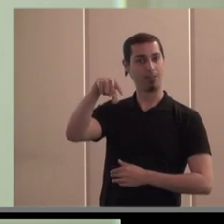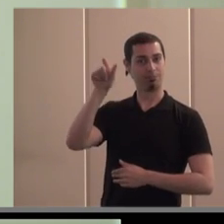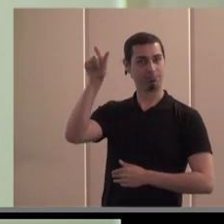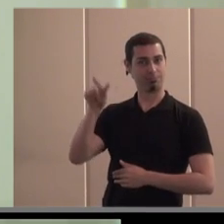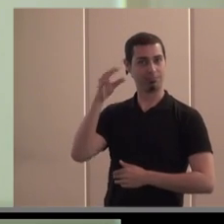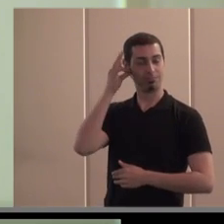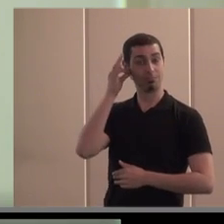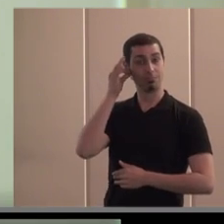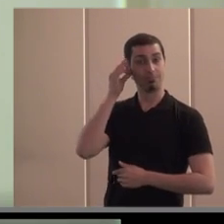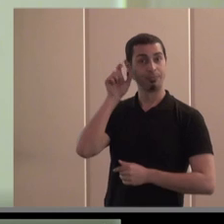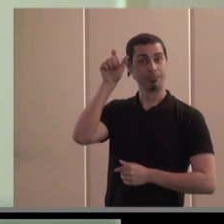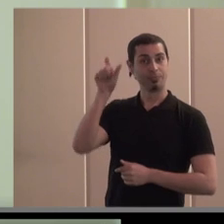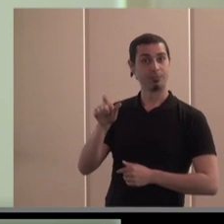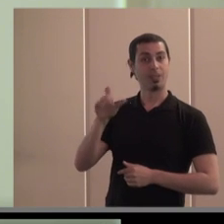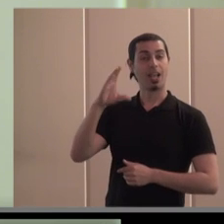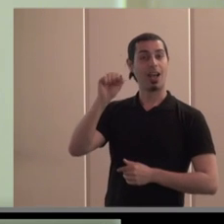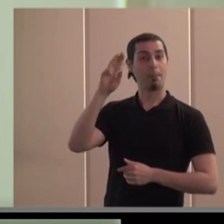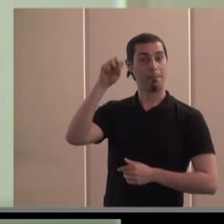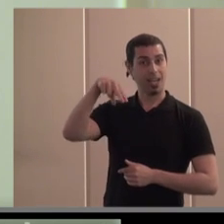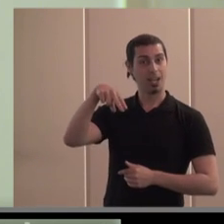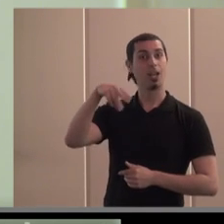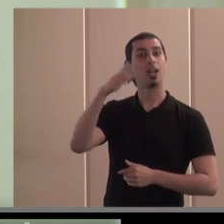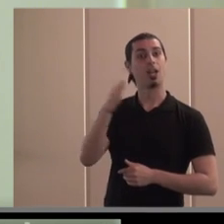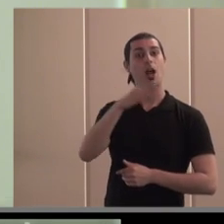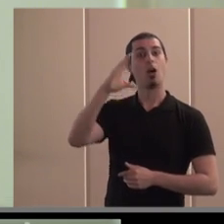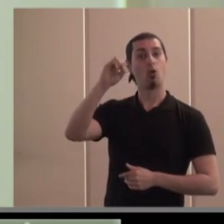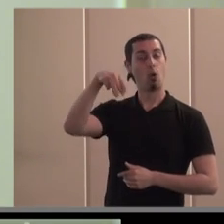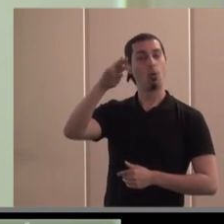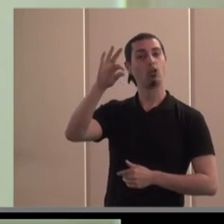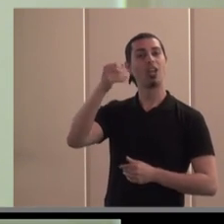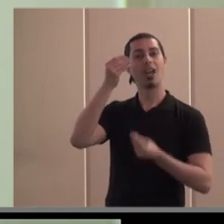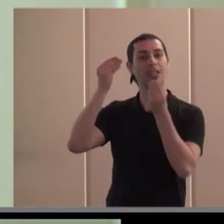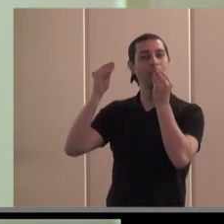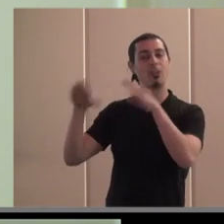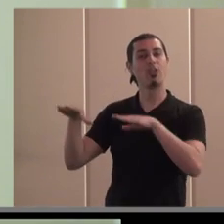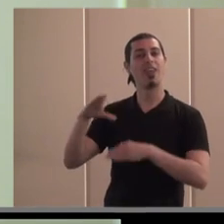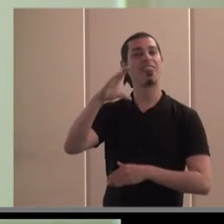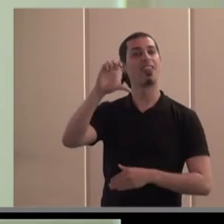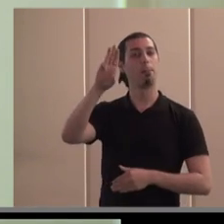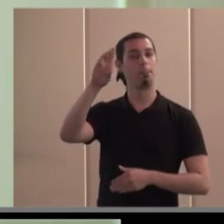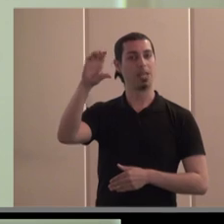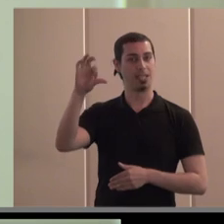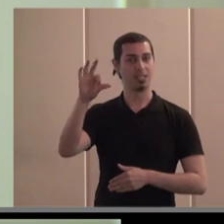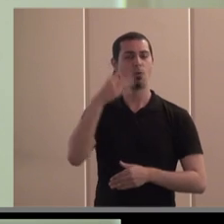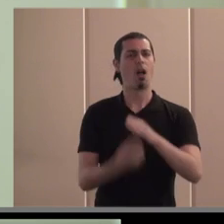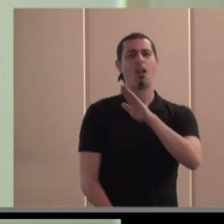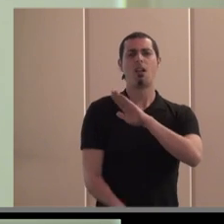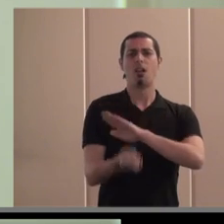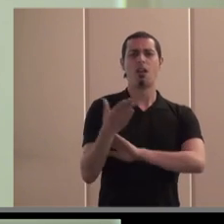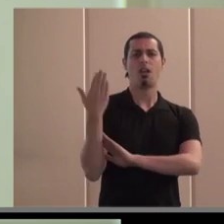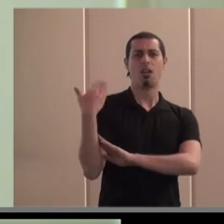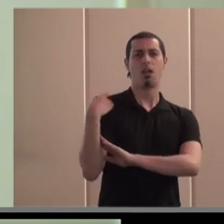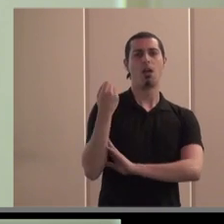Tobar. Carmen Comos viene en representación de CEPES. CEPES se creó en el año